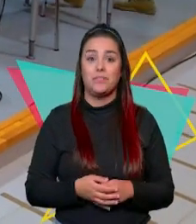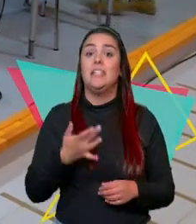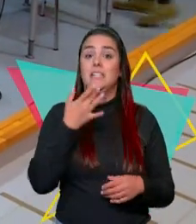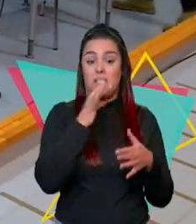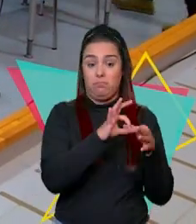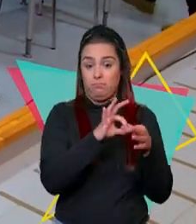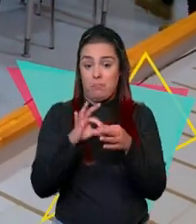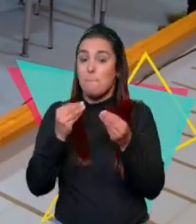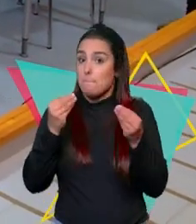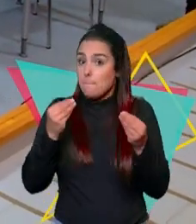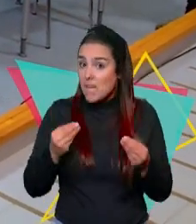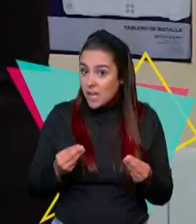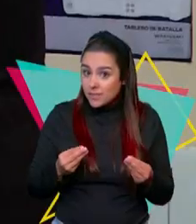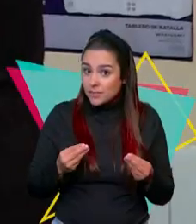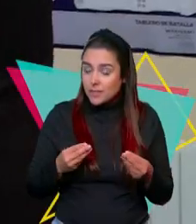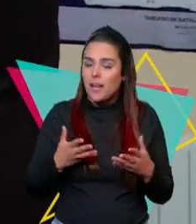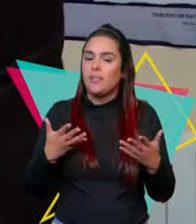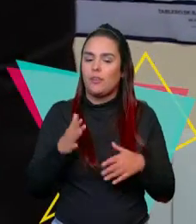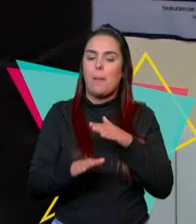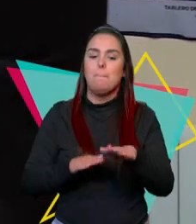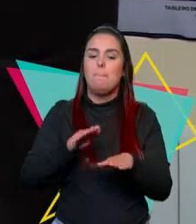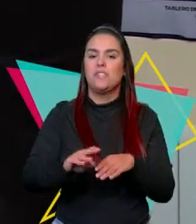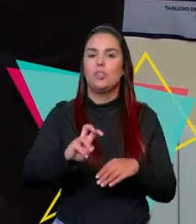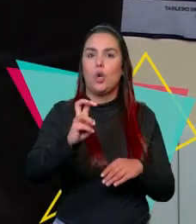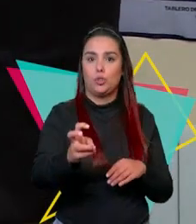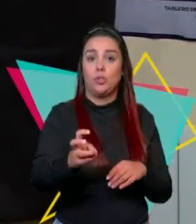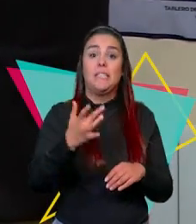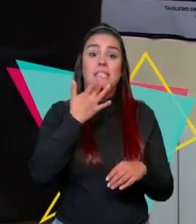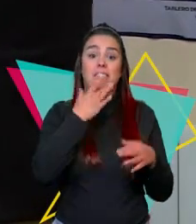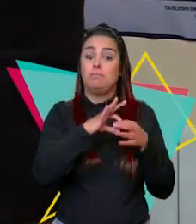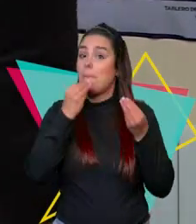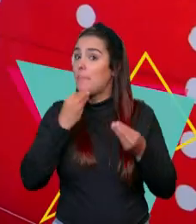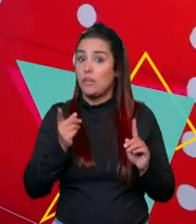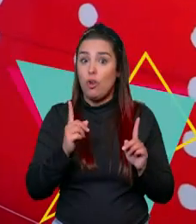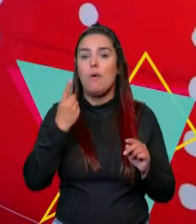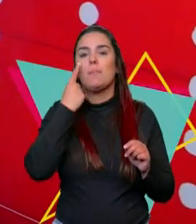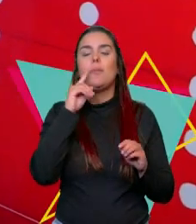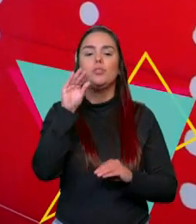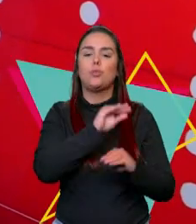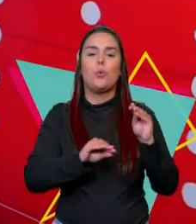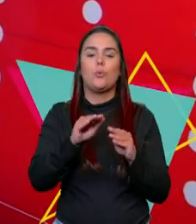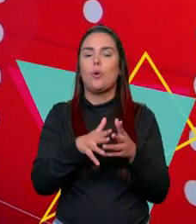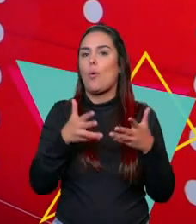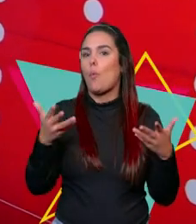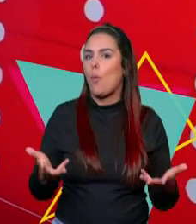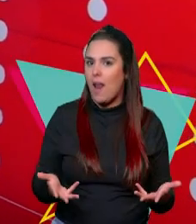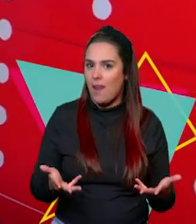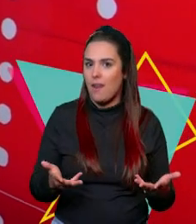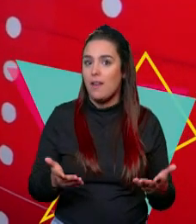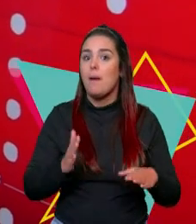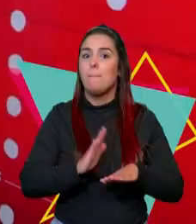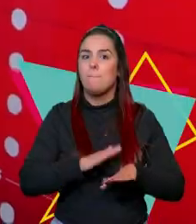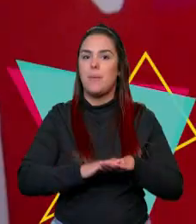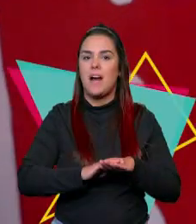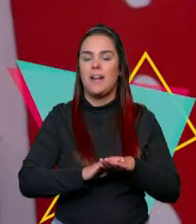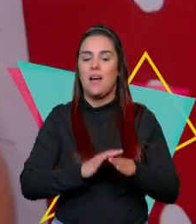de que esté alineado con sus poderes, daríamos el siguiente paso, y en el caso de que no esté alineado, vemos qué soluciones buscar para que